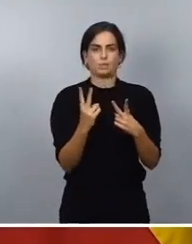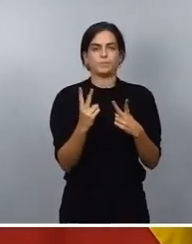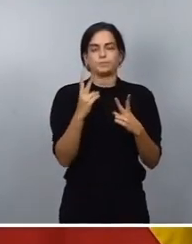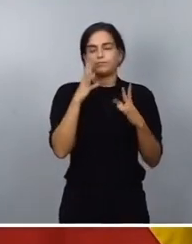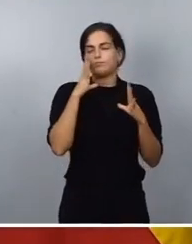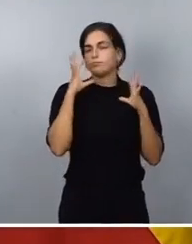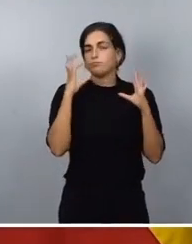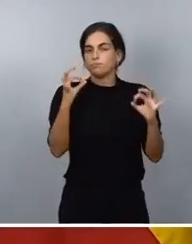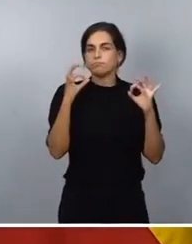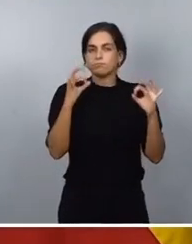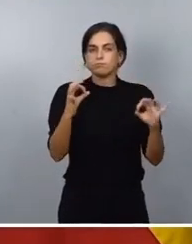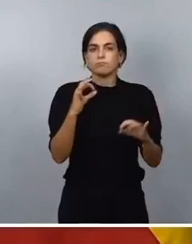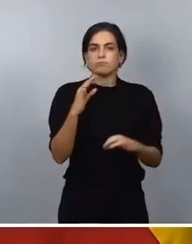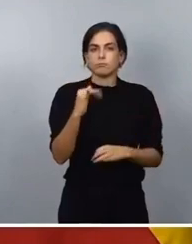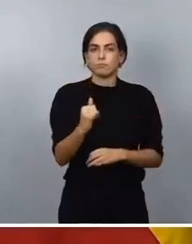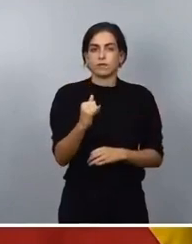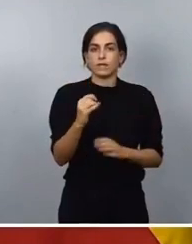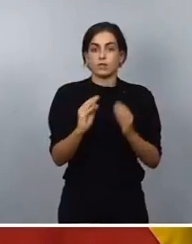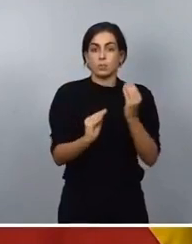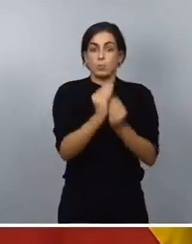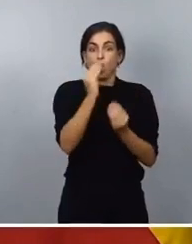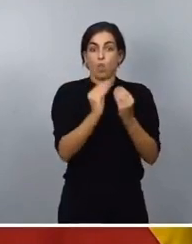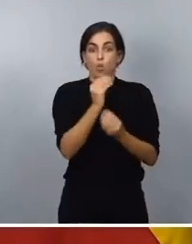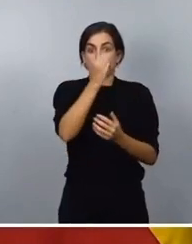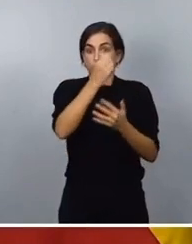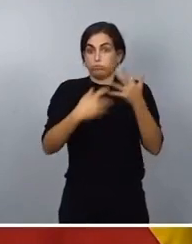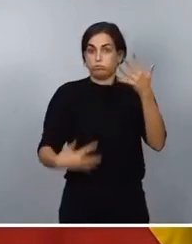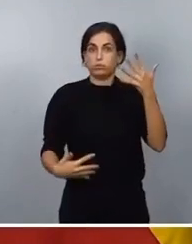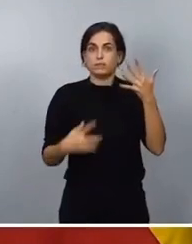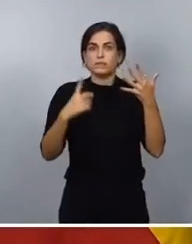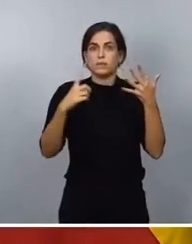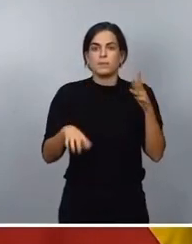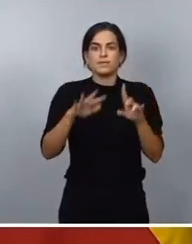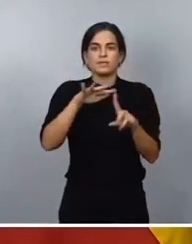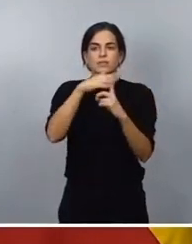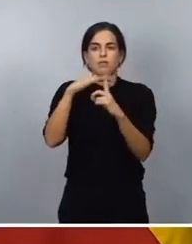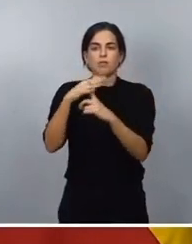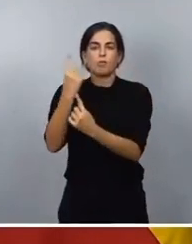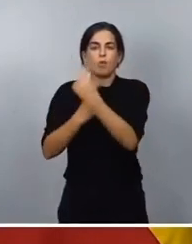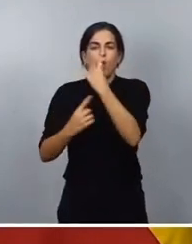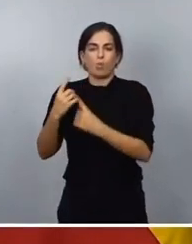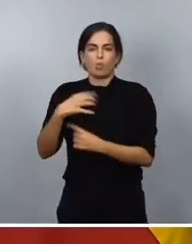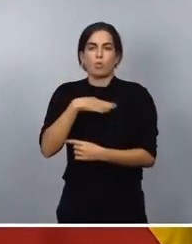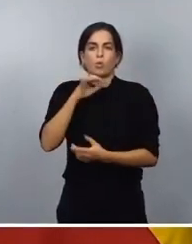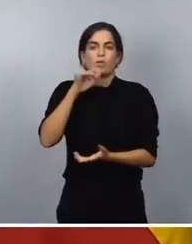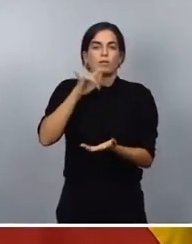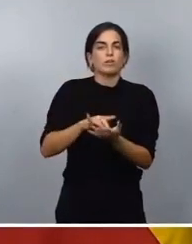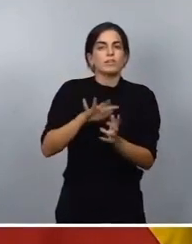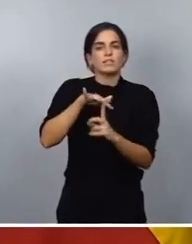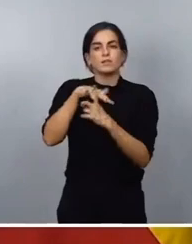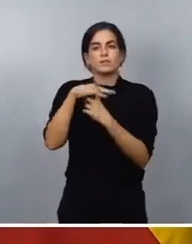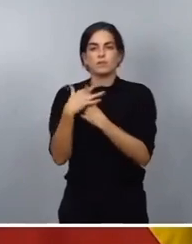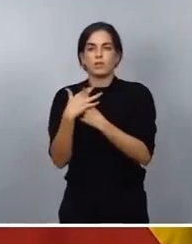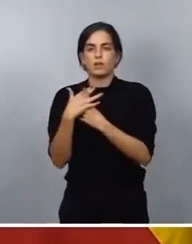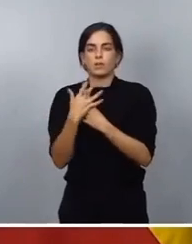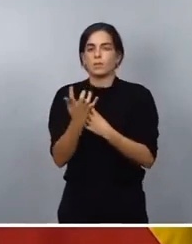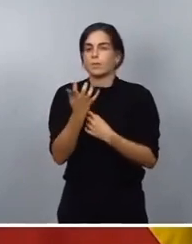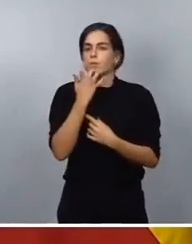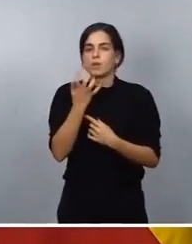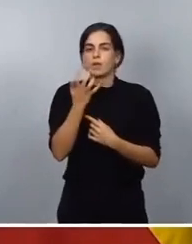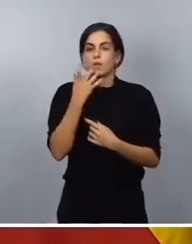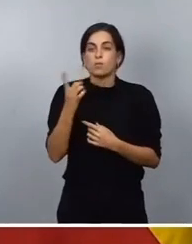estos productos, también, en algunos casos, se producen situaciones donde pueden ser utilizados, pero